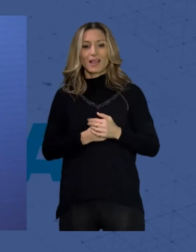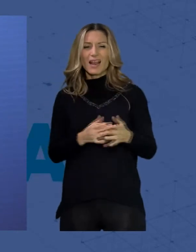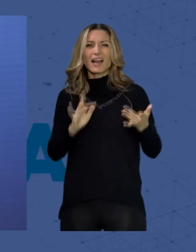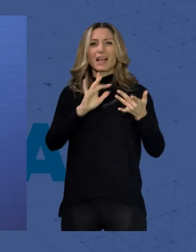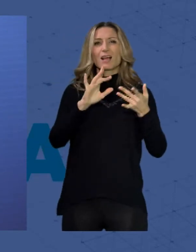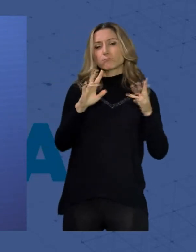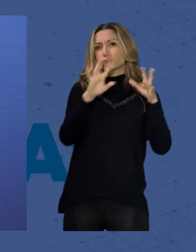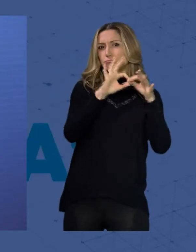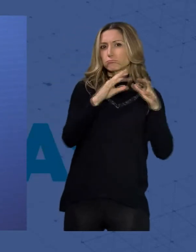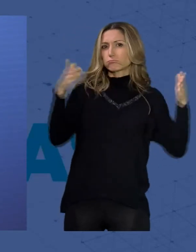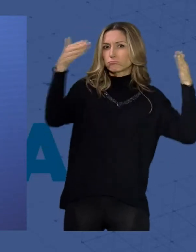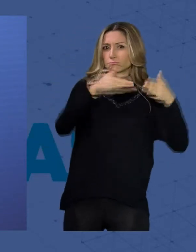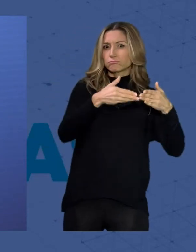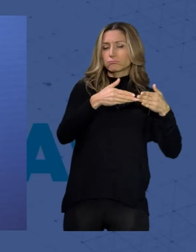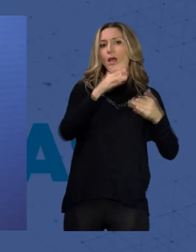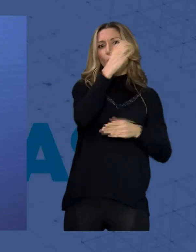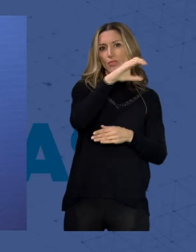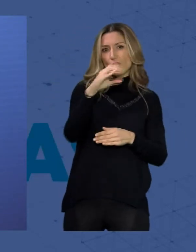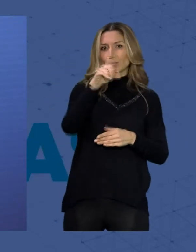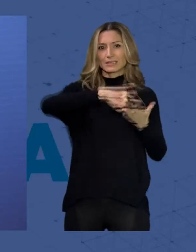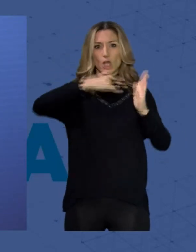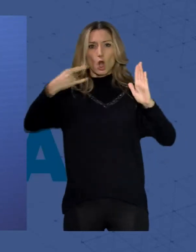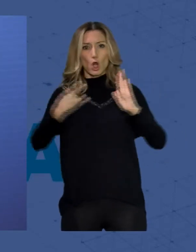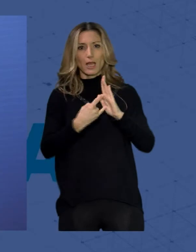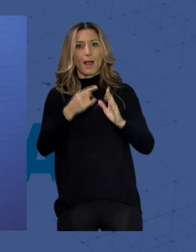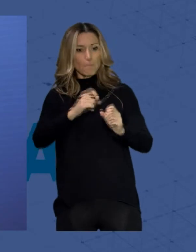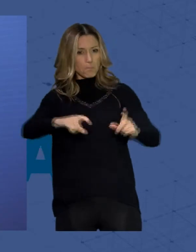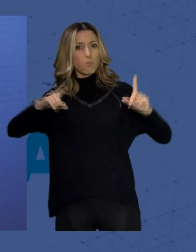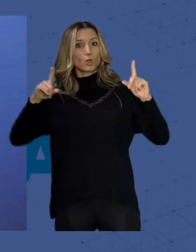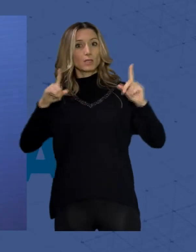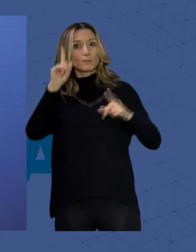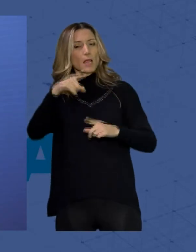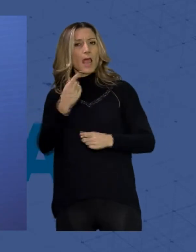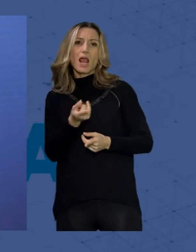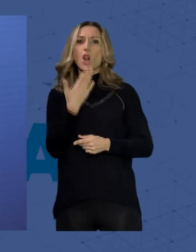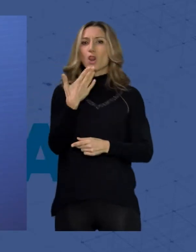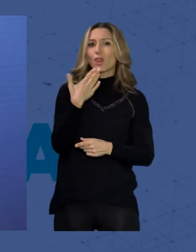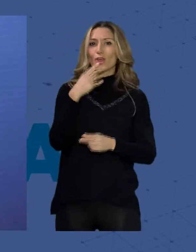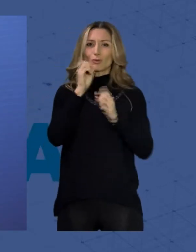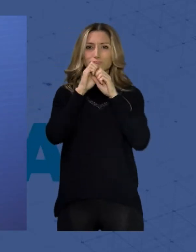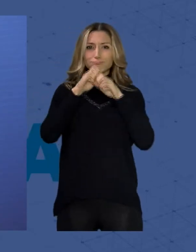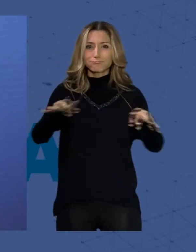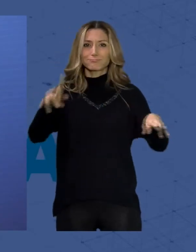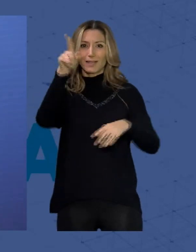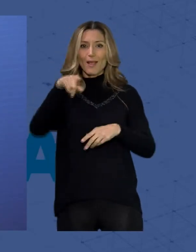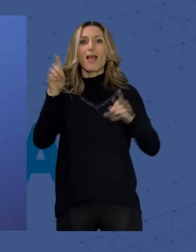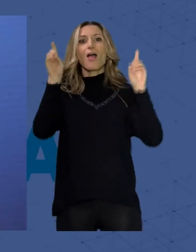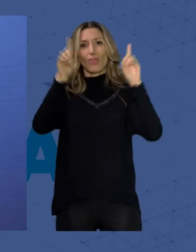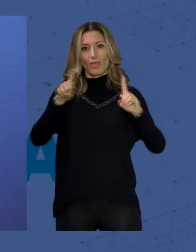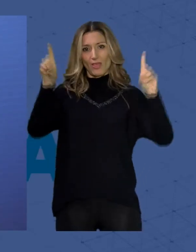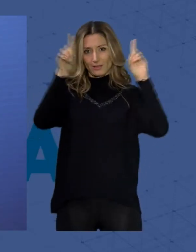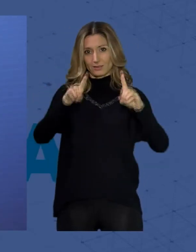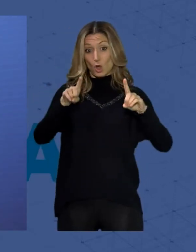tecnología como protagonistas, con un marcado carácter lúdico, divulgativo y didáctico. Los distintos